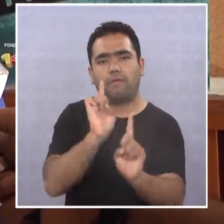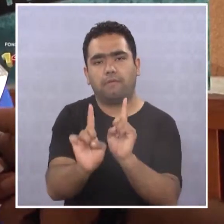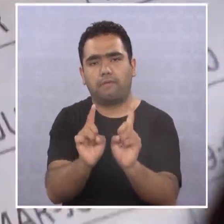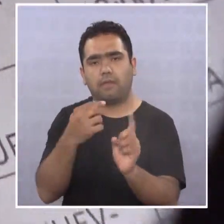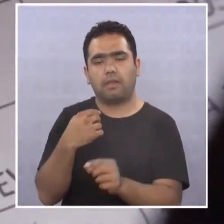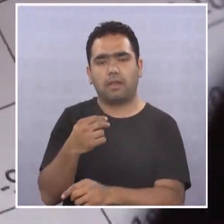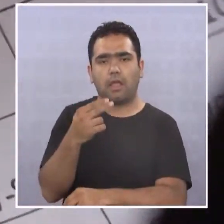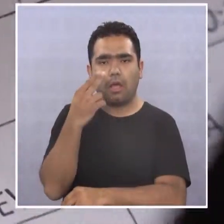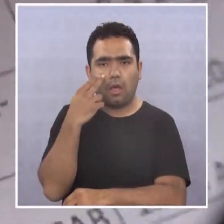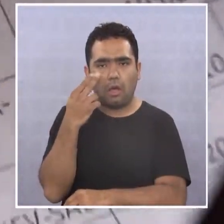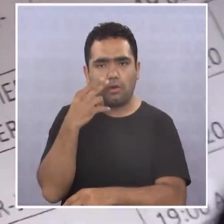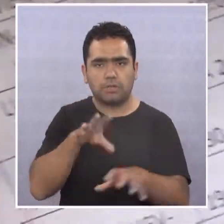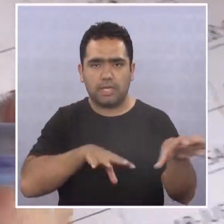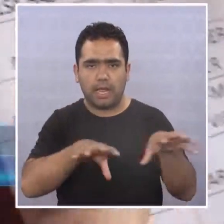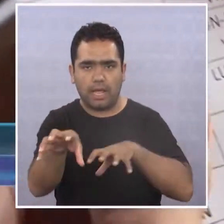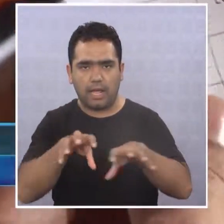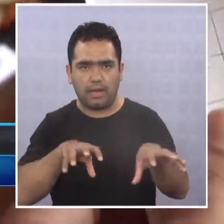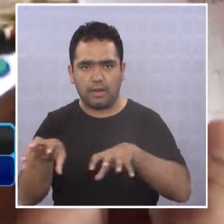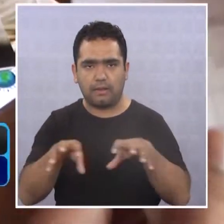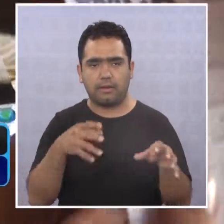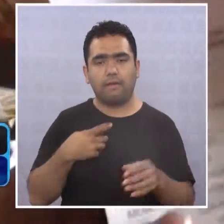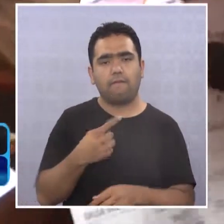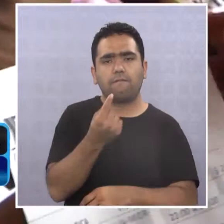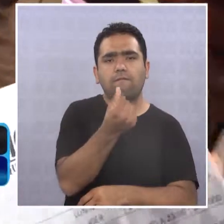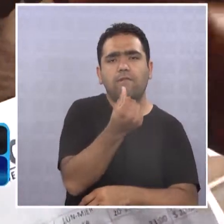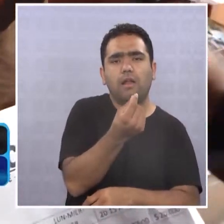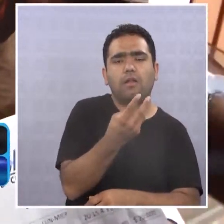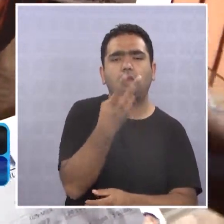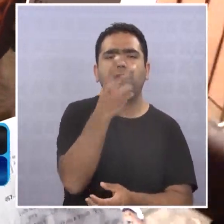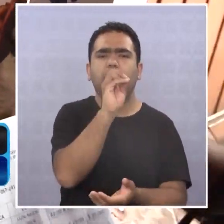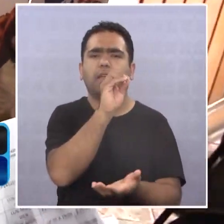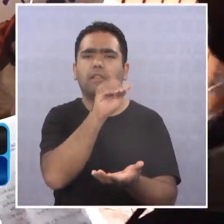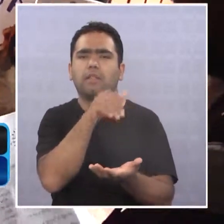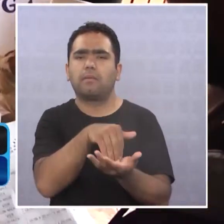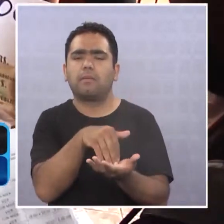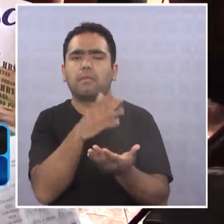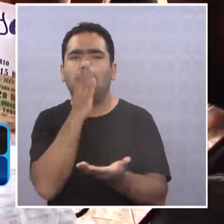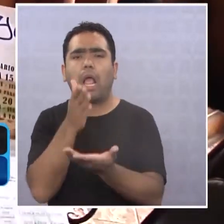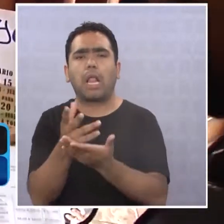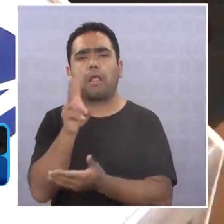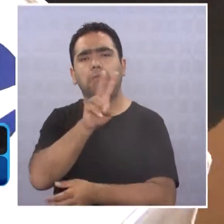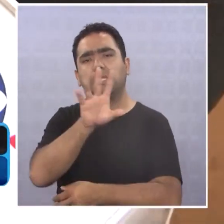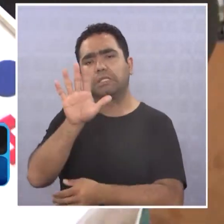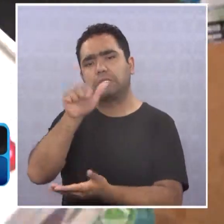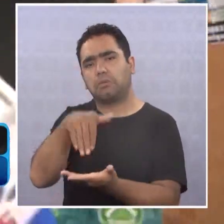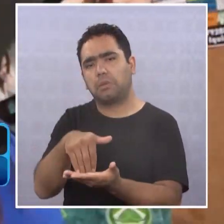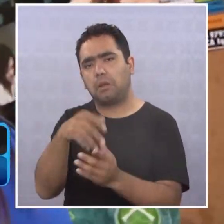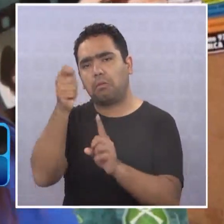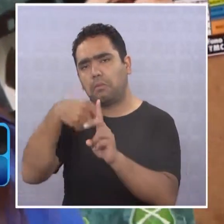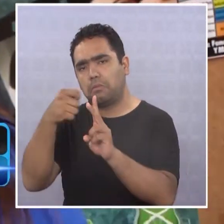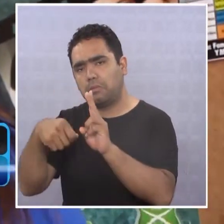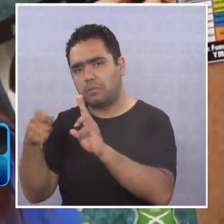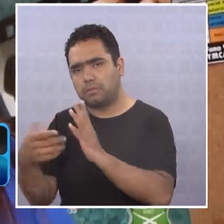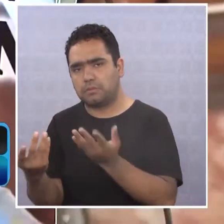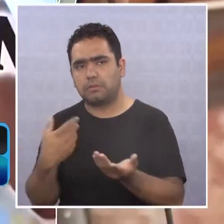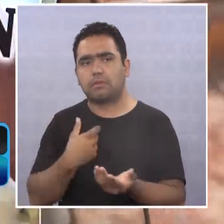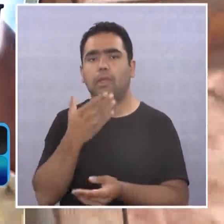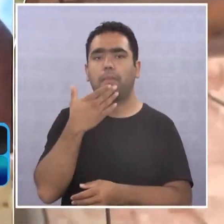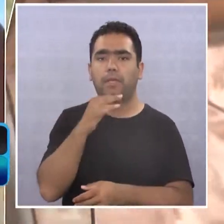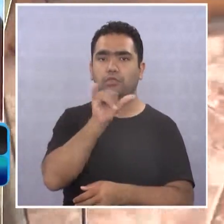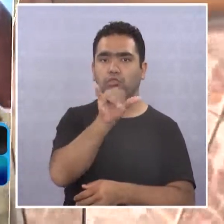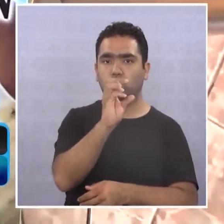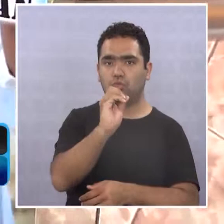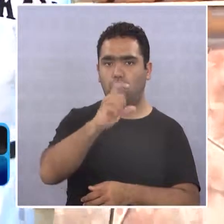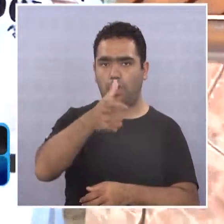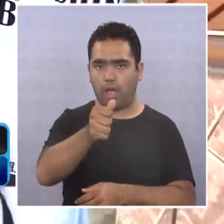tipo de actividad. Los valores de los cursos fluctúan entre los 20 y 25 mil pesos mensuales, y también se imparte yoga, a la que